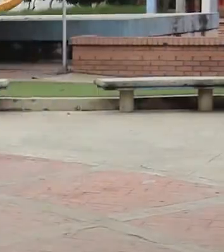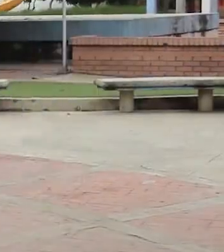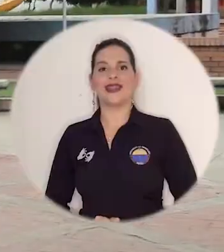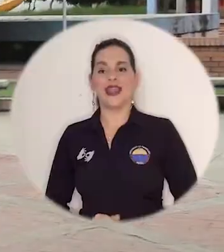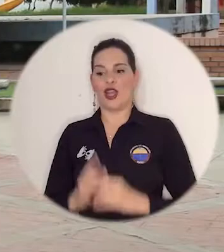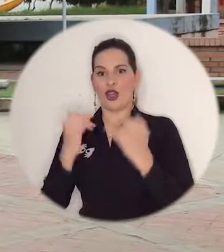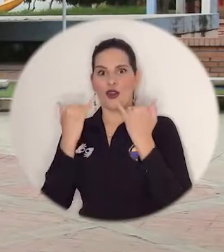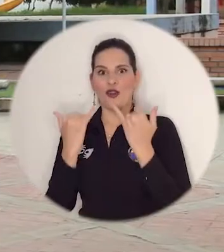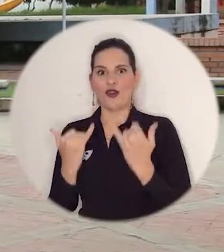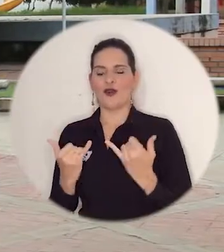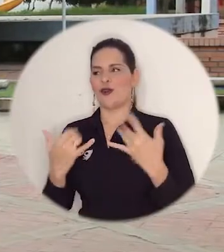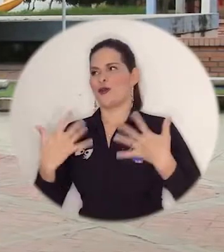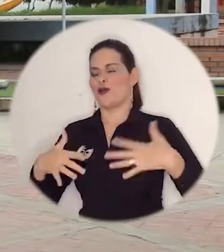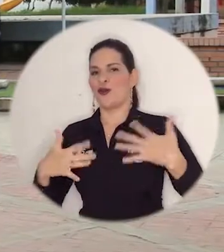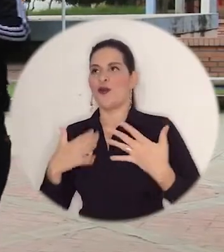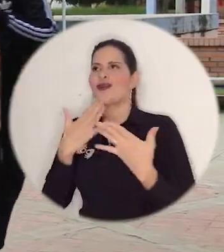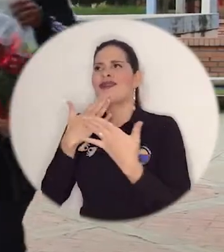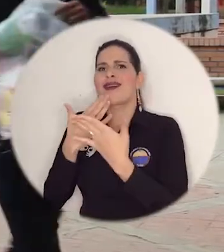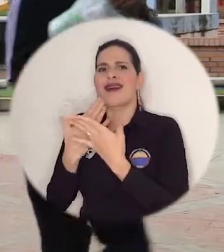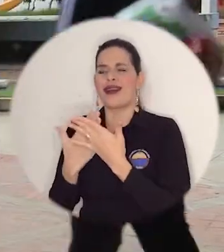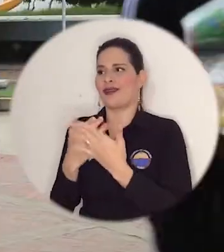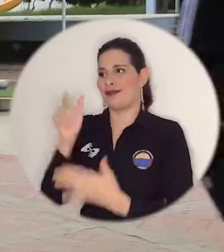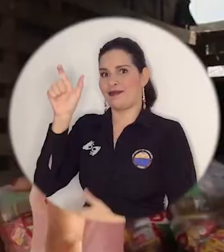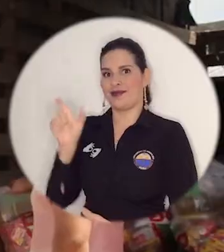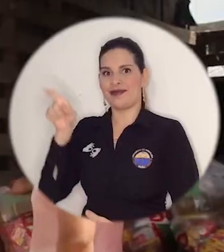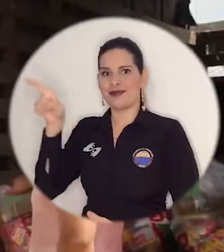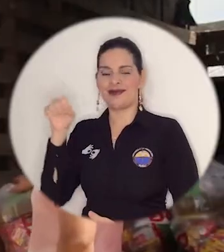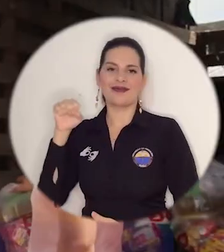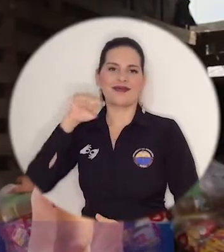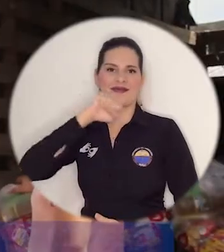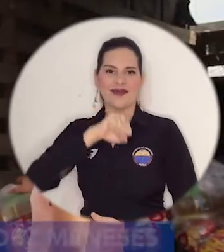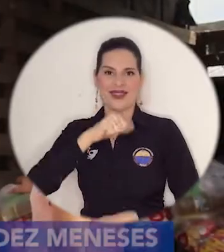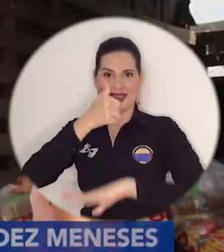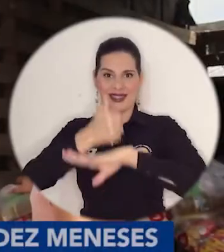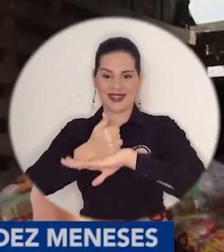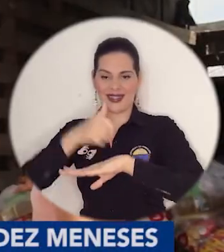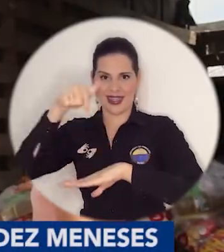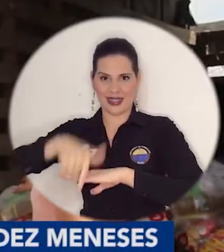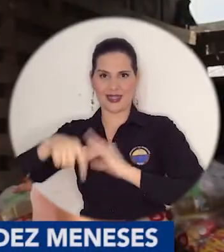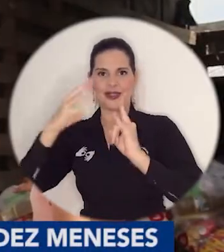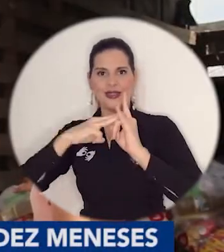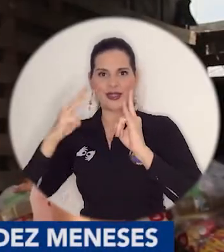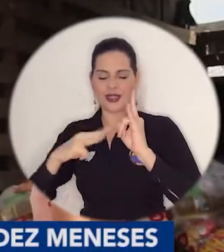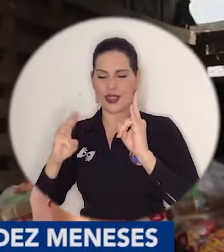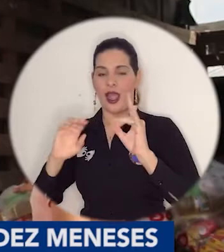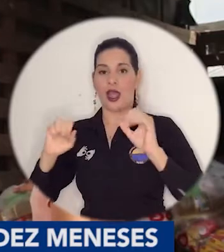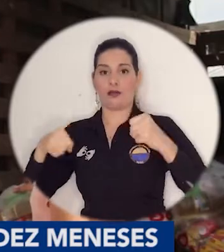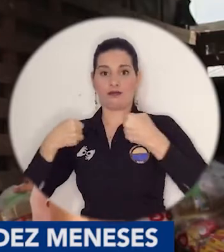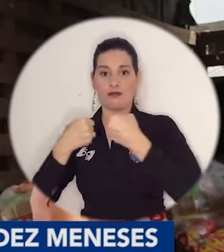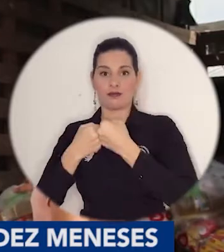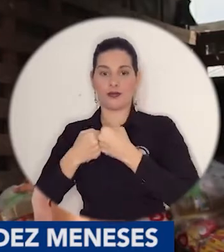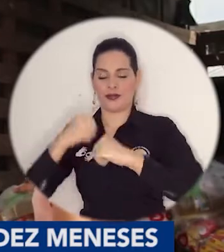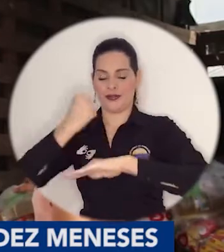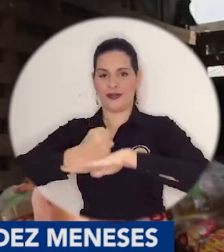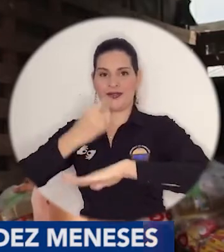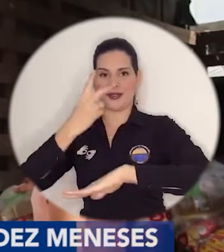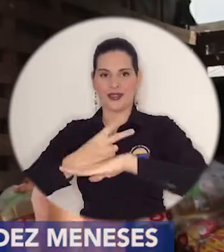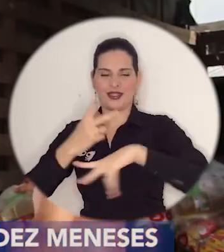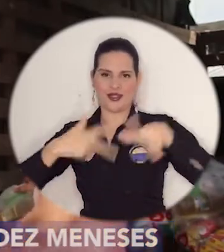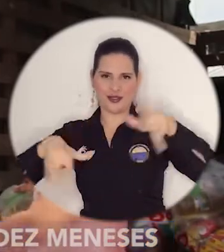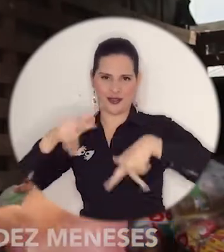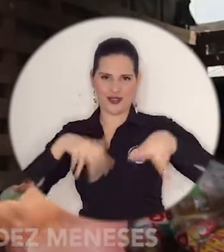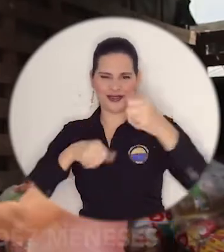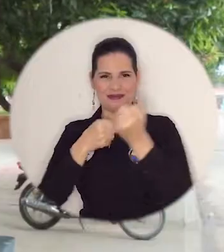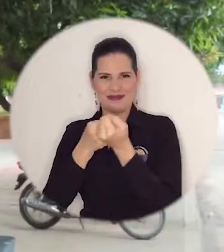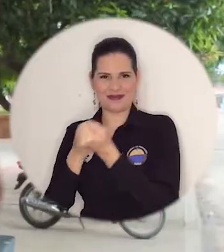Hoy estamos gracias a la iniciativa que lidera el doctor Pablo Vera Salazar, en conjunto con la Vicerrectoría de Extensión y